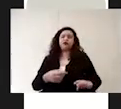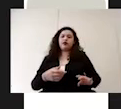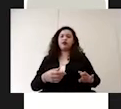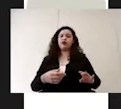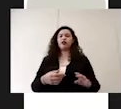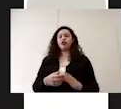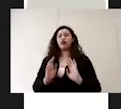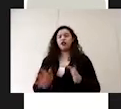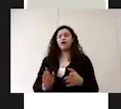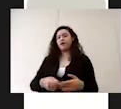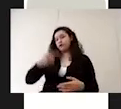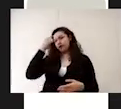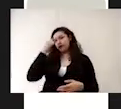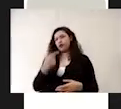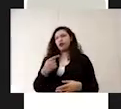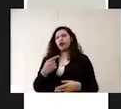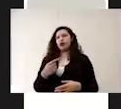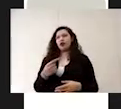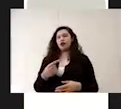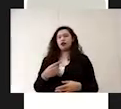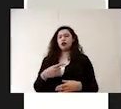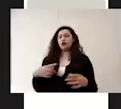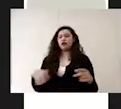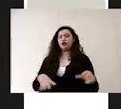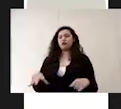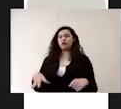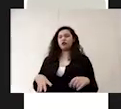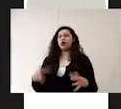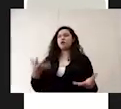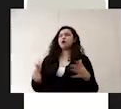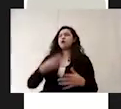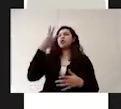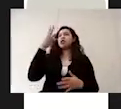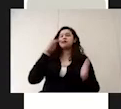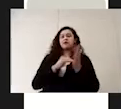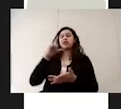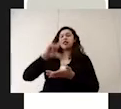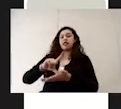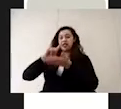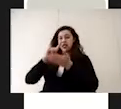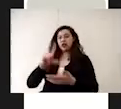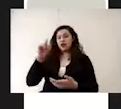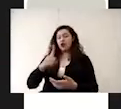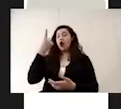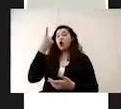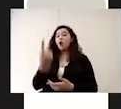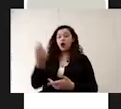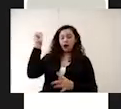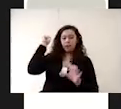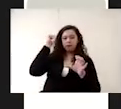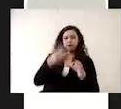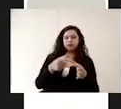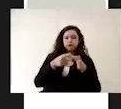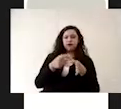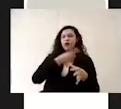para una cantidad de 3.000 litros de agua vamos a agregar una pastilla. Debemos mezclar